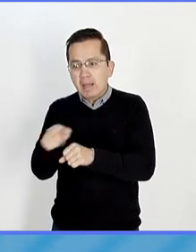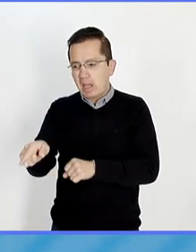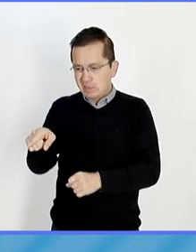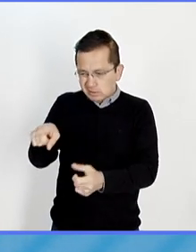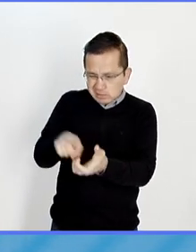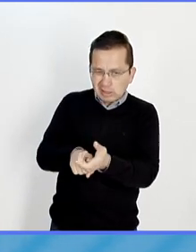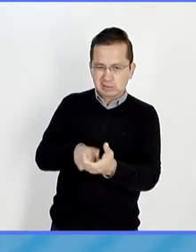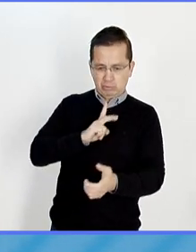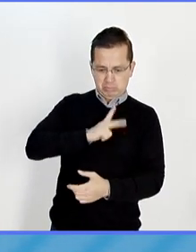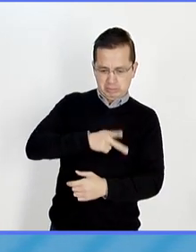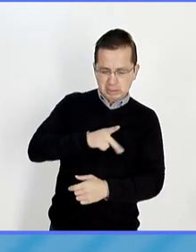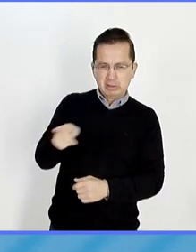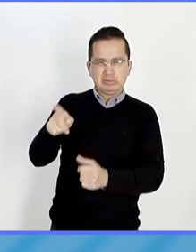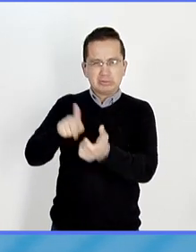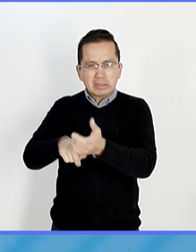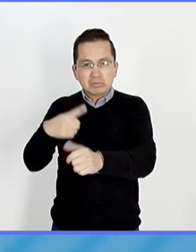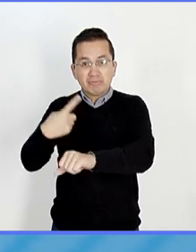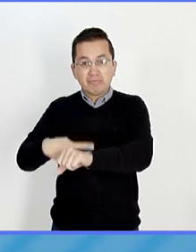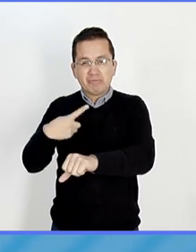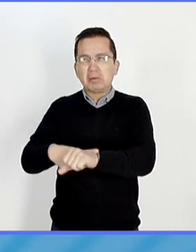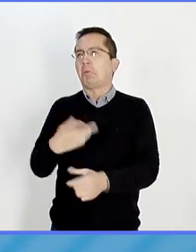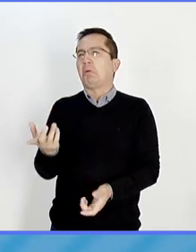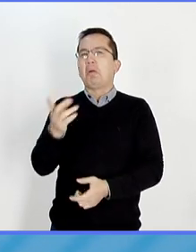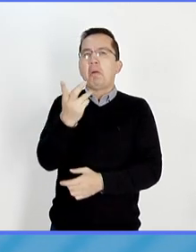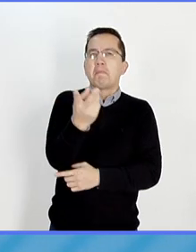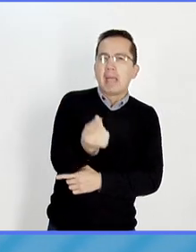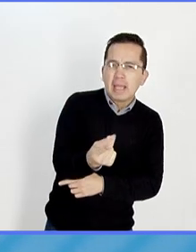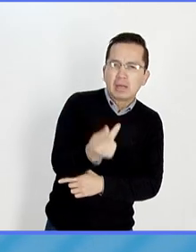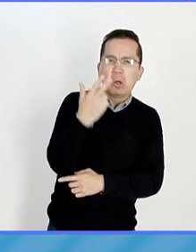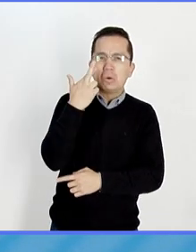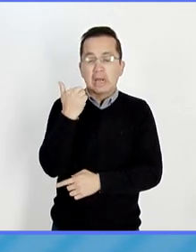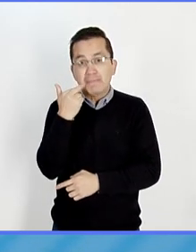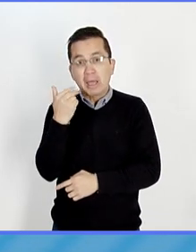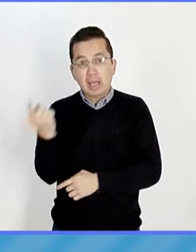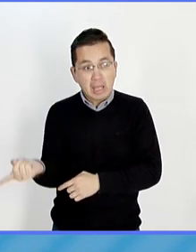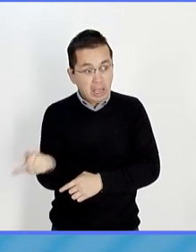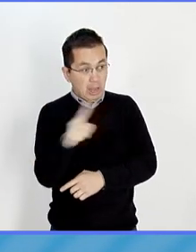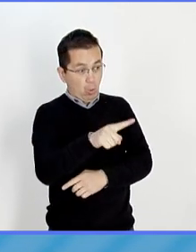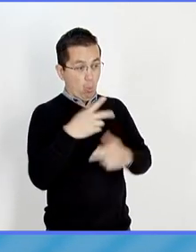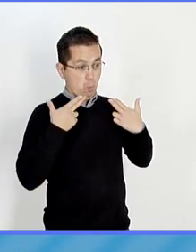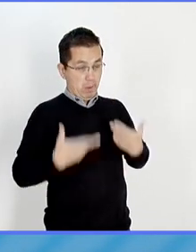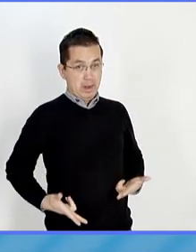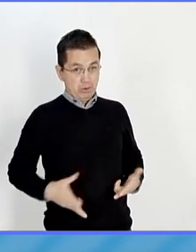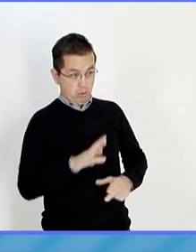perros o roedores, y no tenemos una vacuna preventiva.